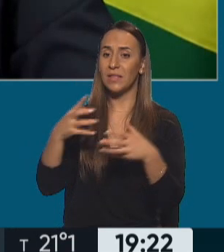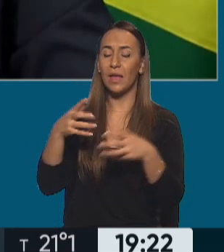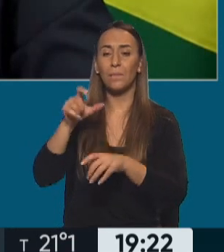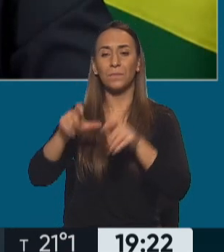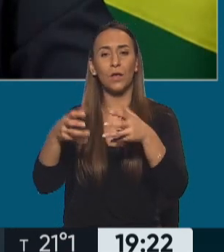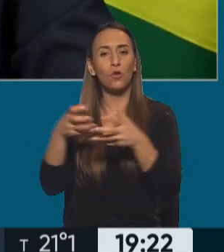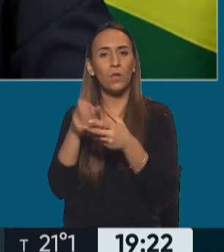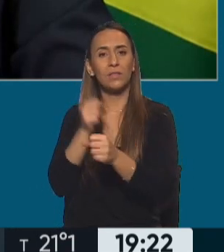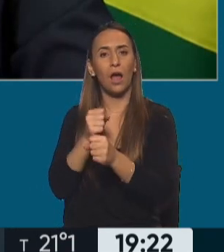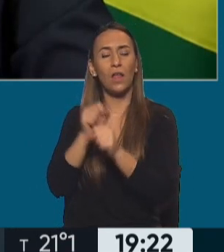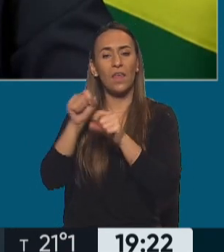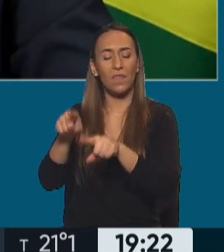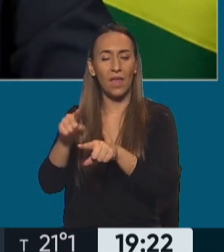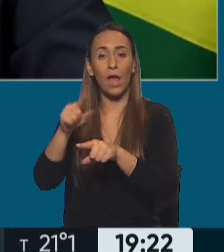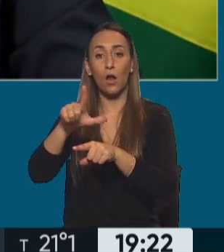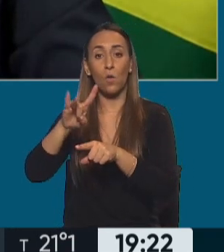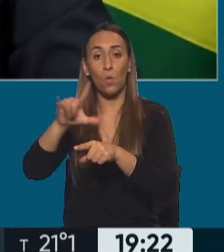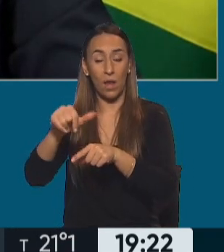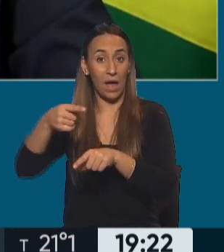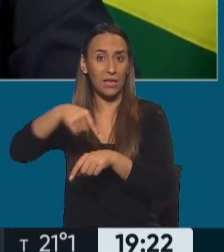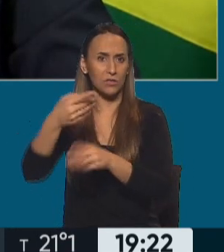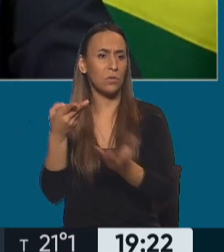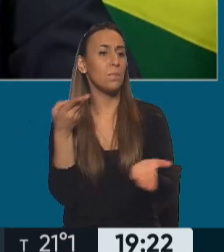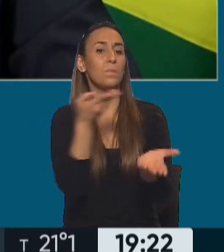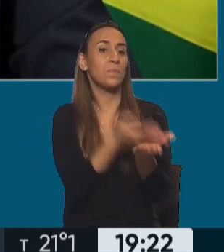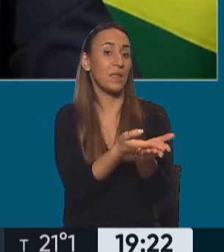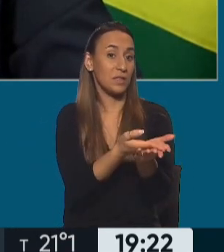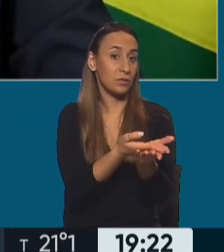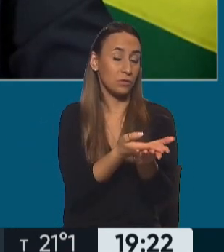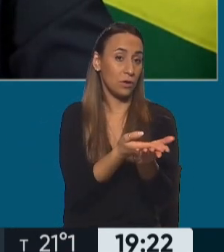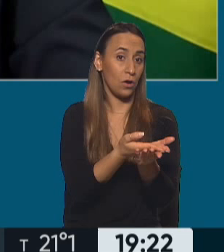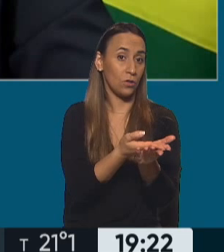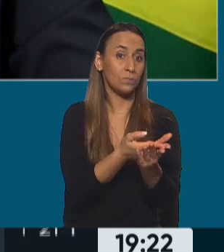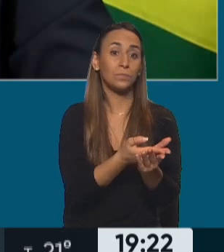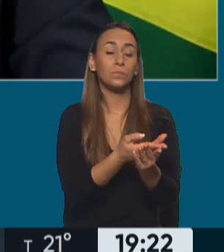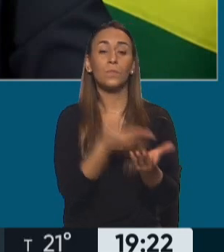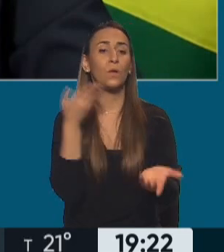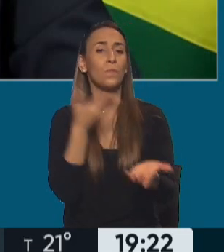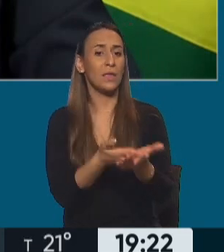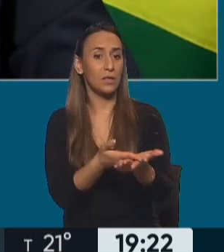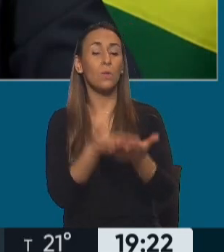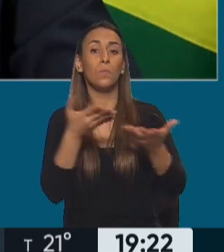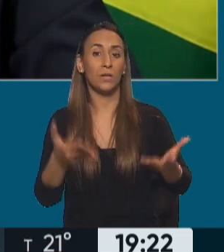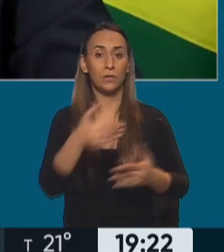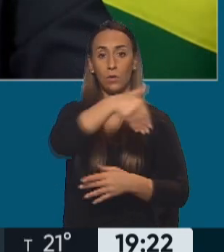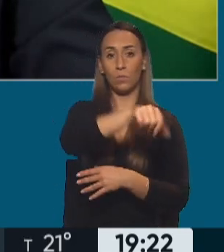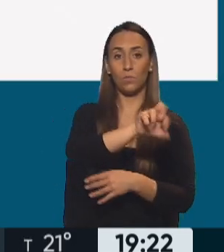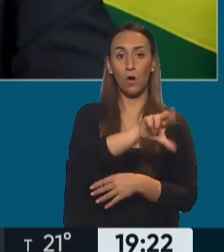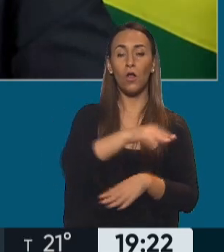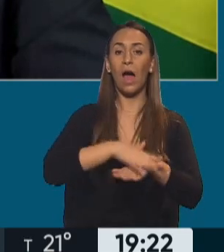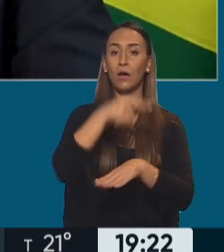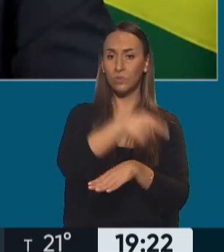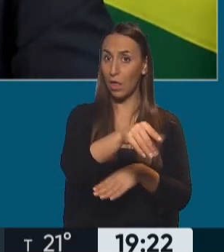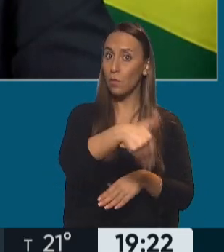en la cual justamente el pedido que hacen o por lo cual finalmente Sergio Moro es procesado y va a ir a juicio, es por